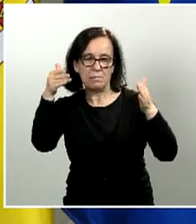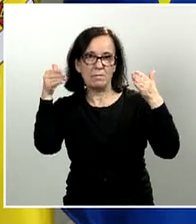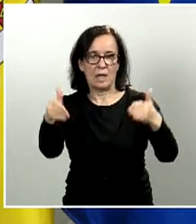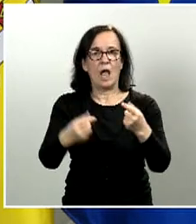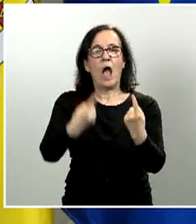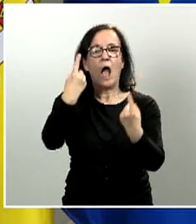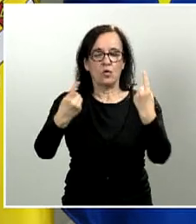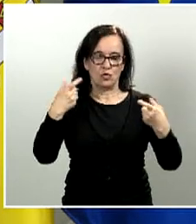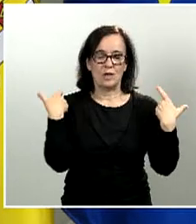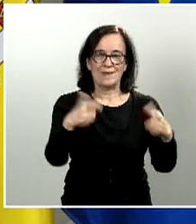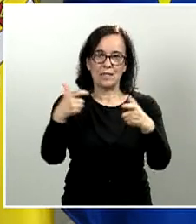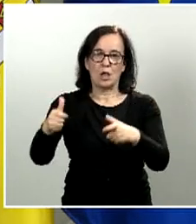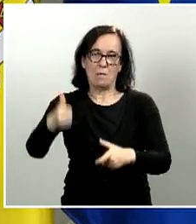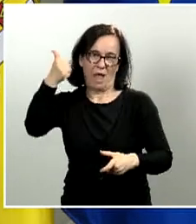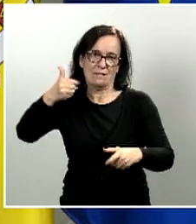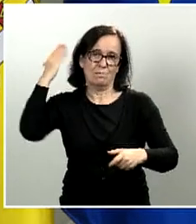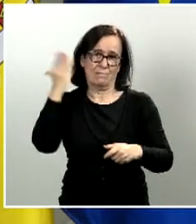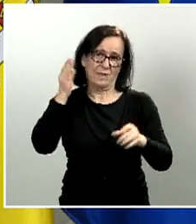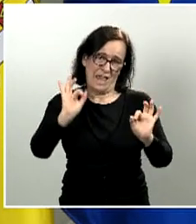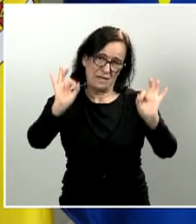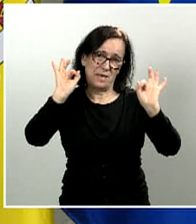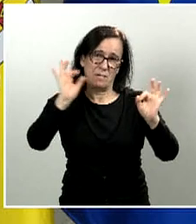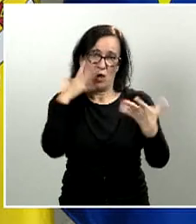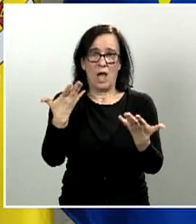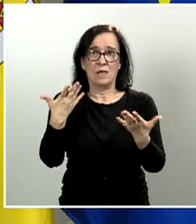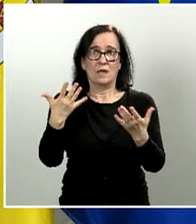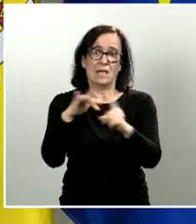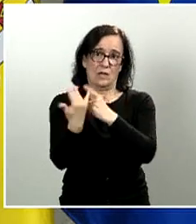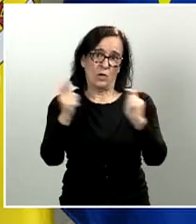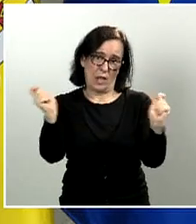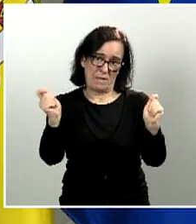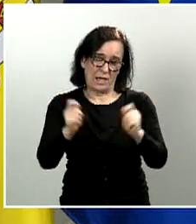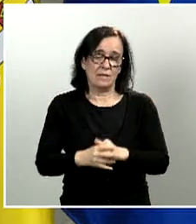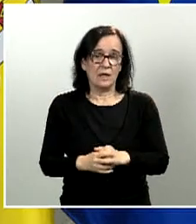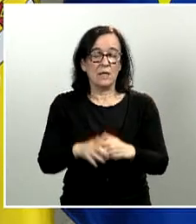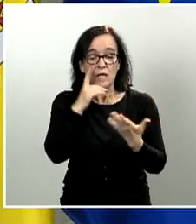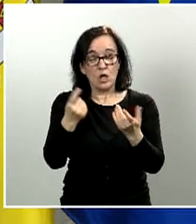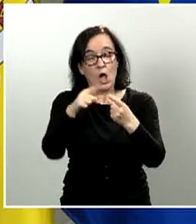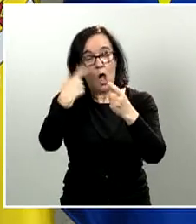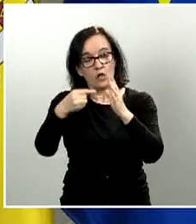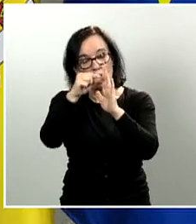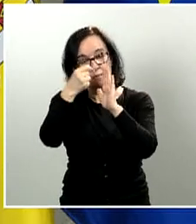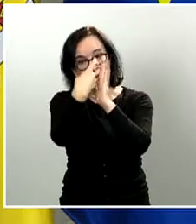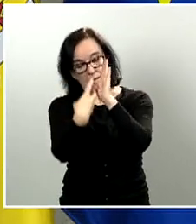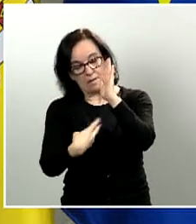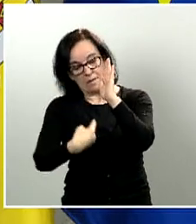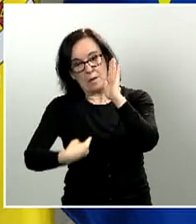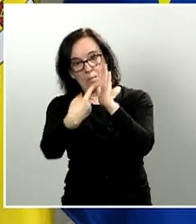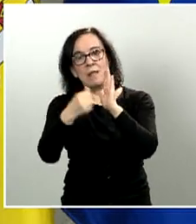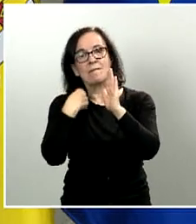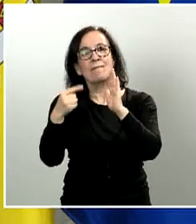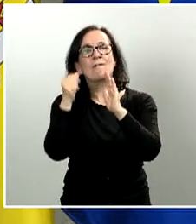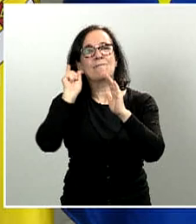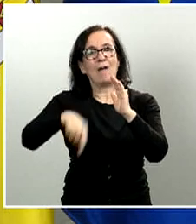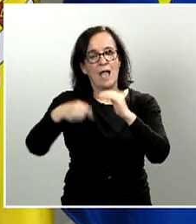especialmente afectados por la actual emergencia sanitaria y otras medidas de carácter más horizontal que tienen el